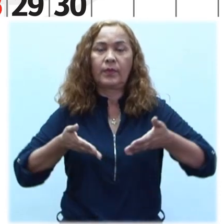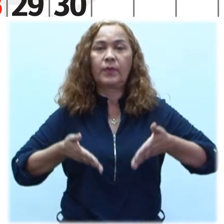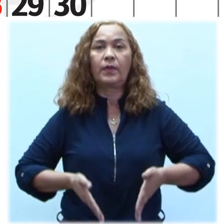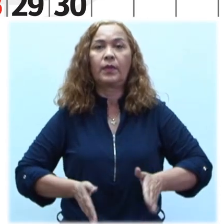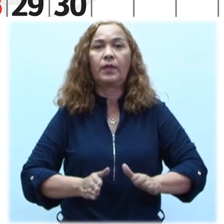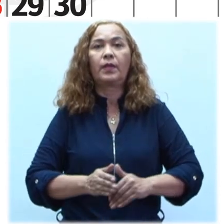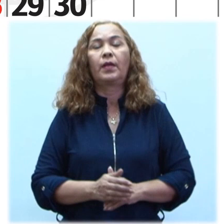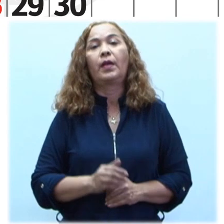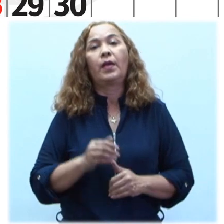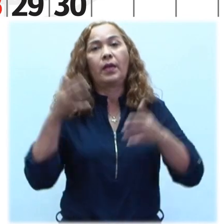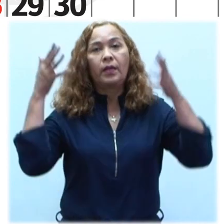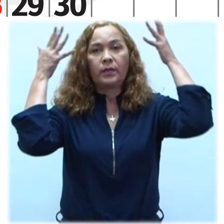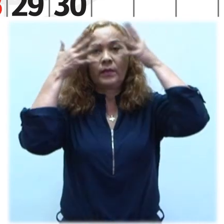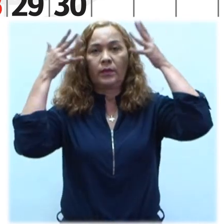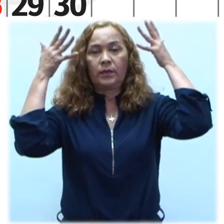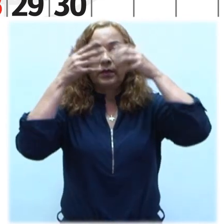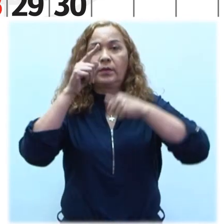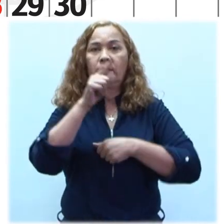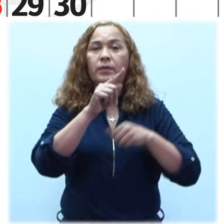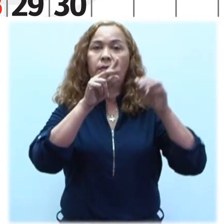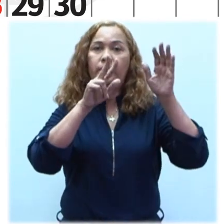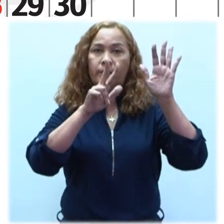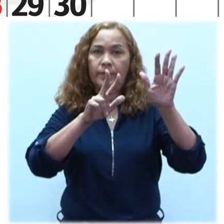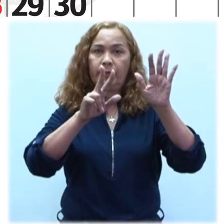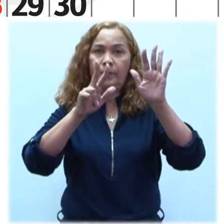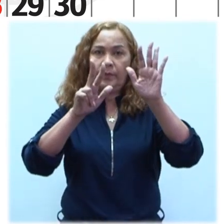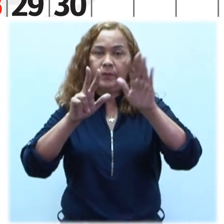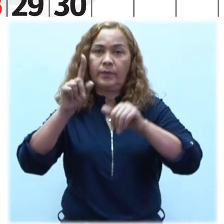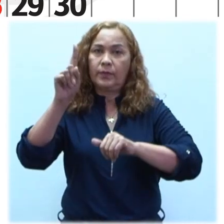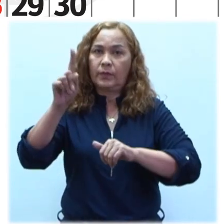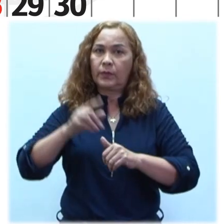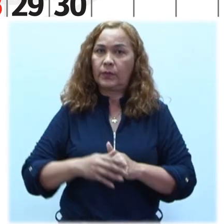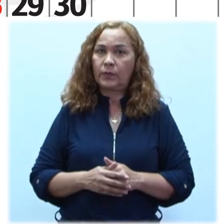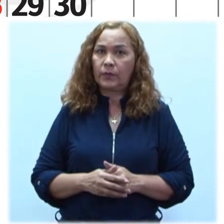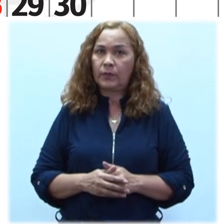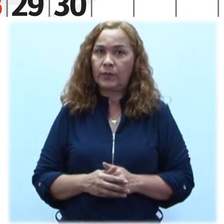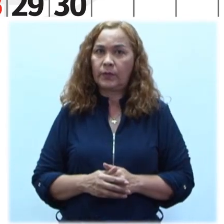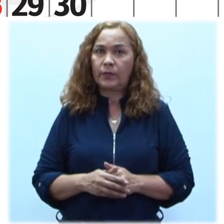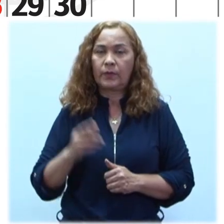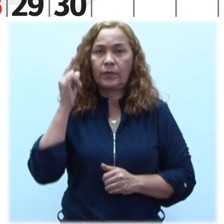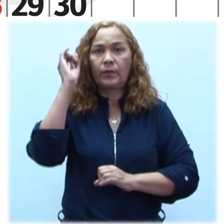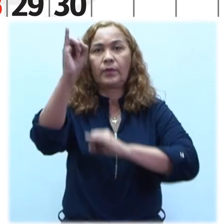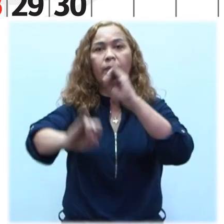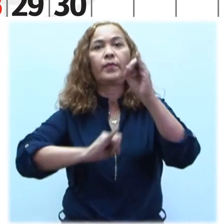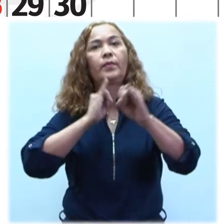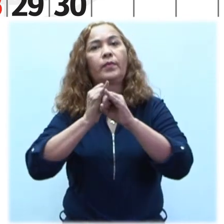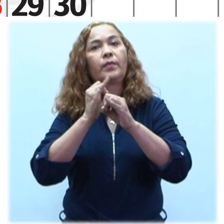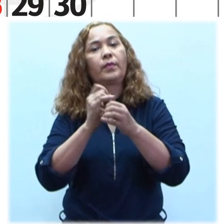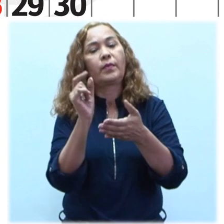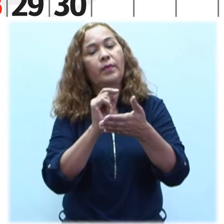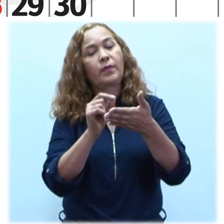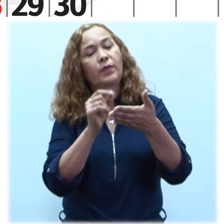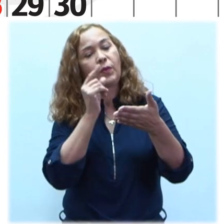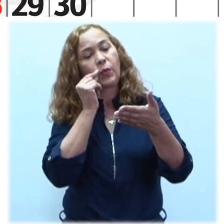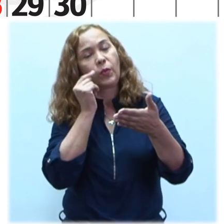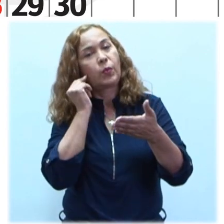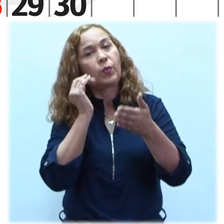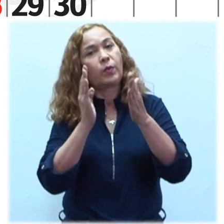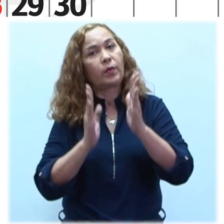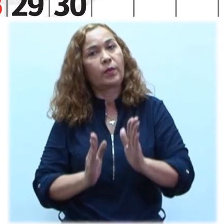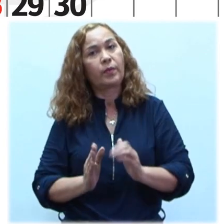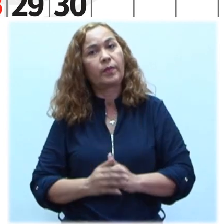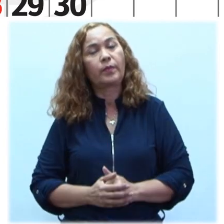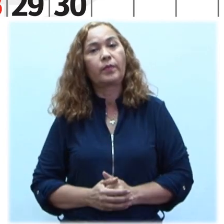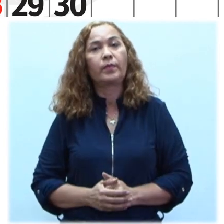Natalicio de Andrés Bello 1781 Día Internacional de Escritor y